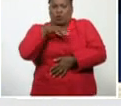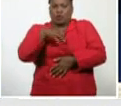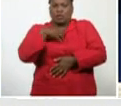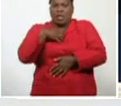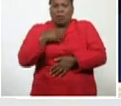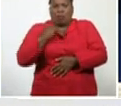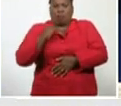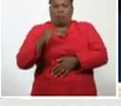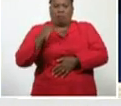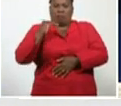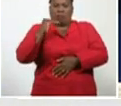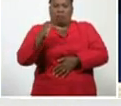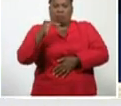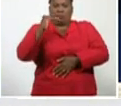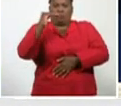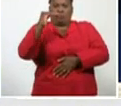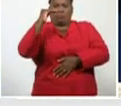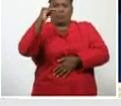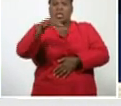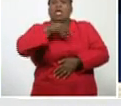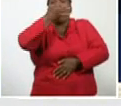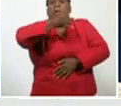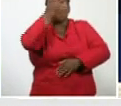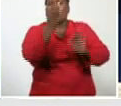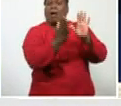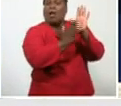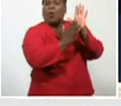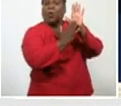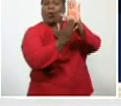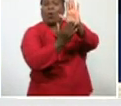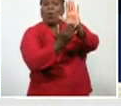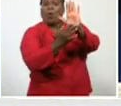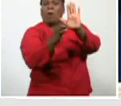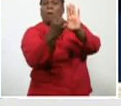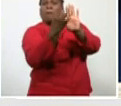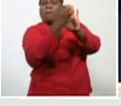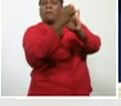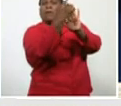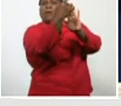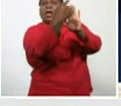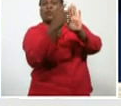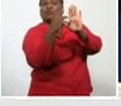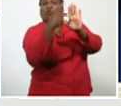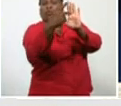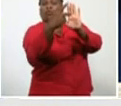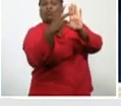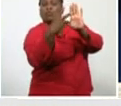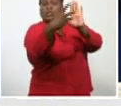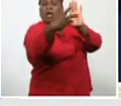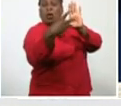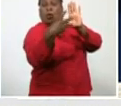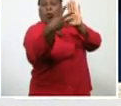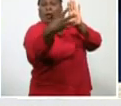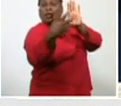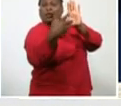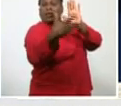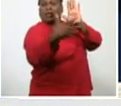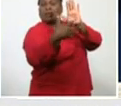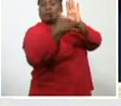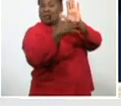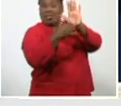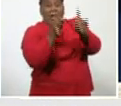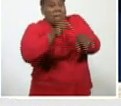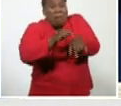que la hemos presentado, la hemos explicado, que ya, desde el momento, que entra, en un centro de vigilancia, en un centro de